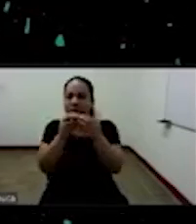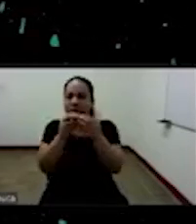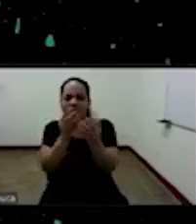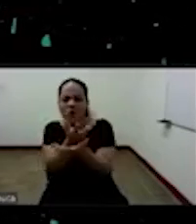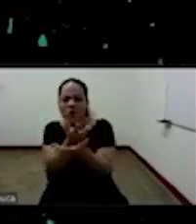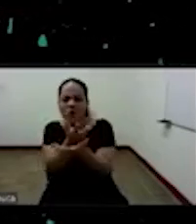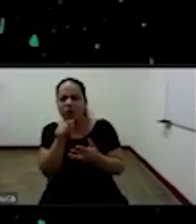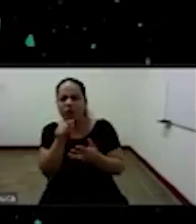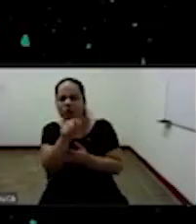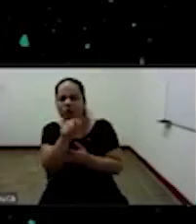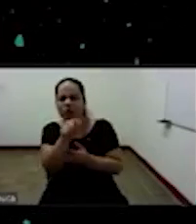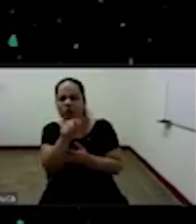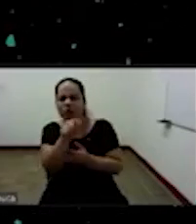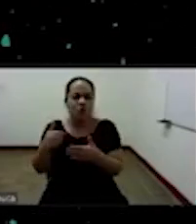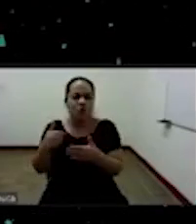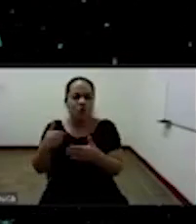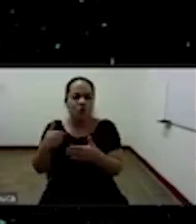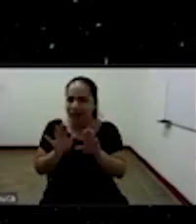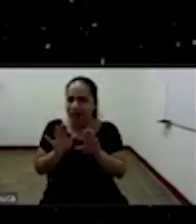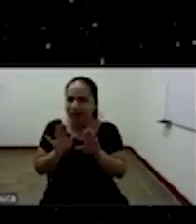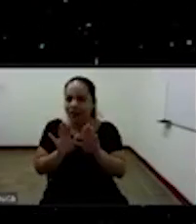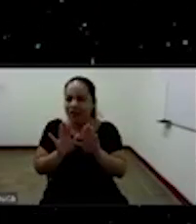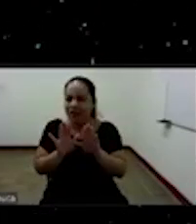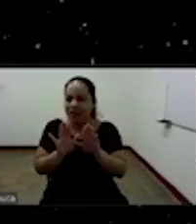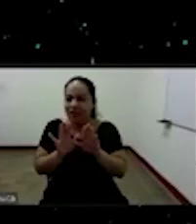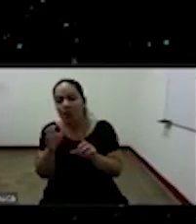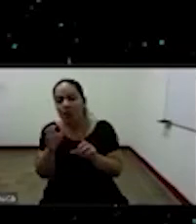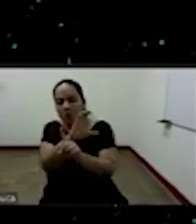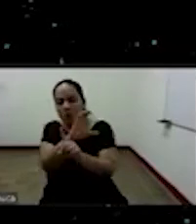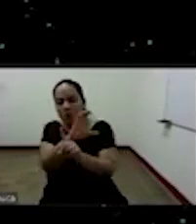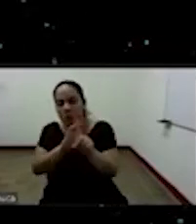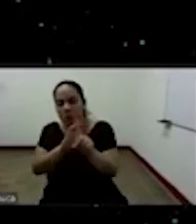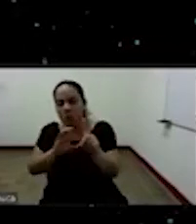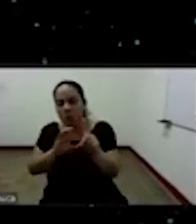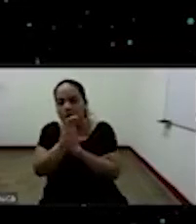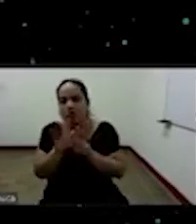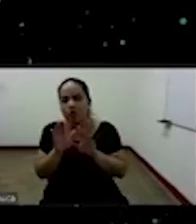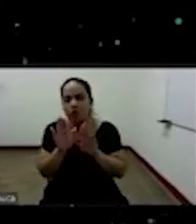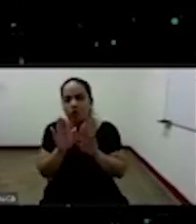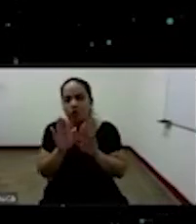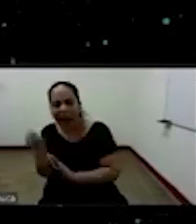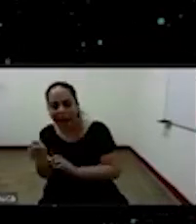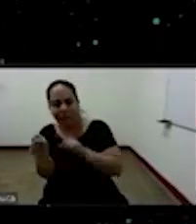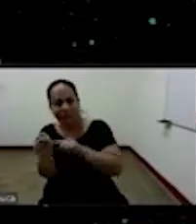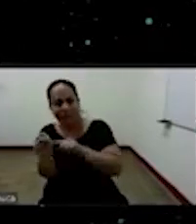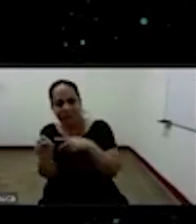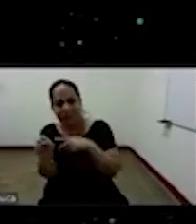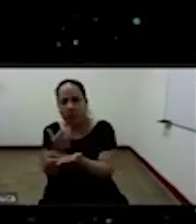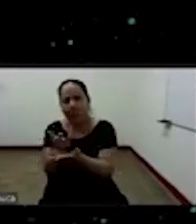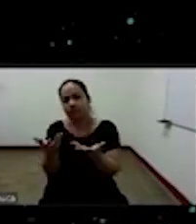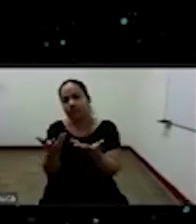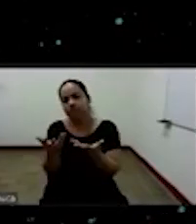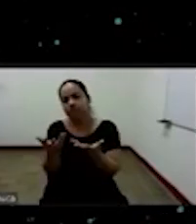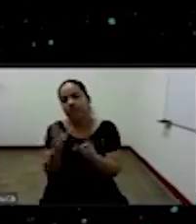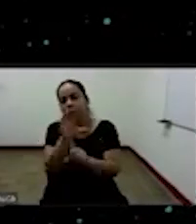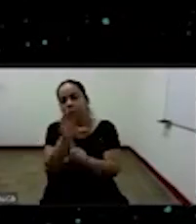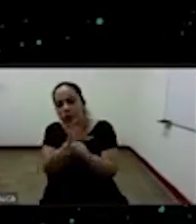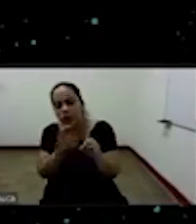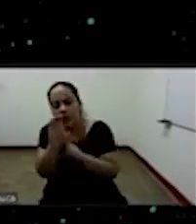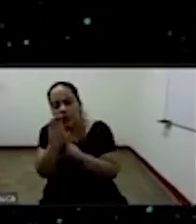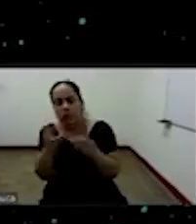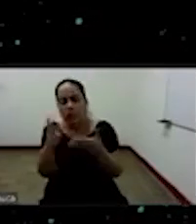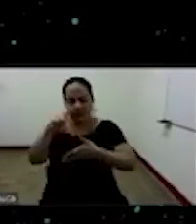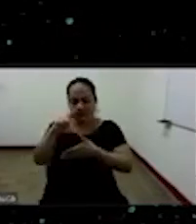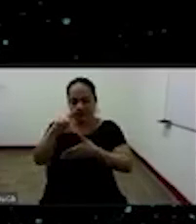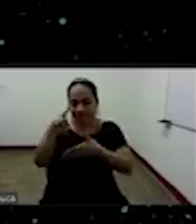que es el tema de la de esta cultura africana africana esta cultura africana en las Américas africana en